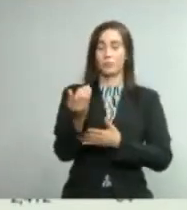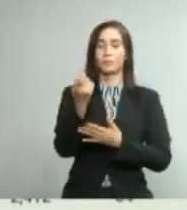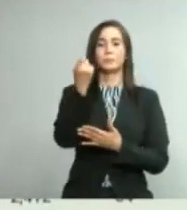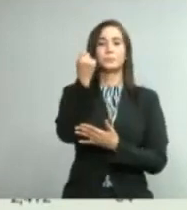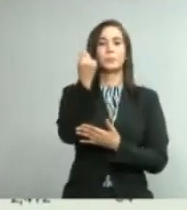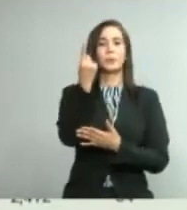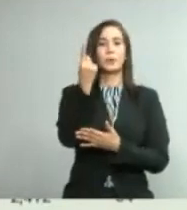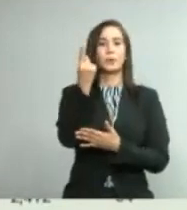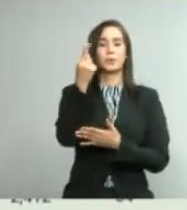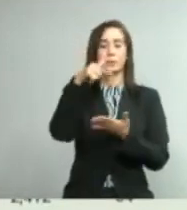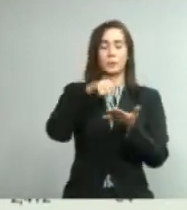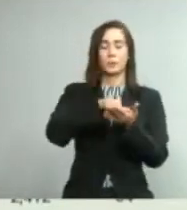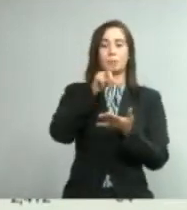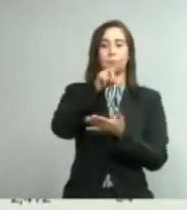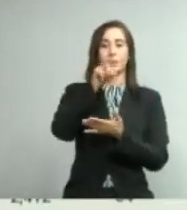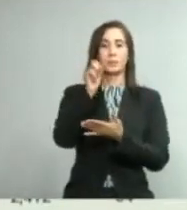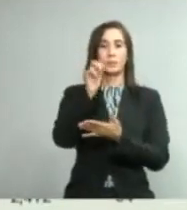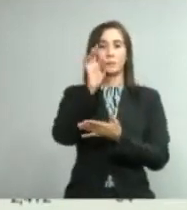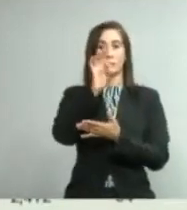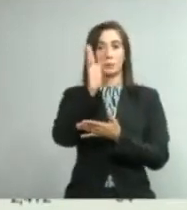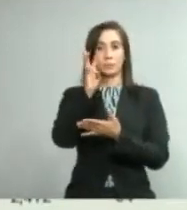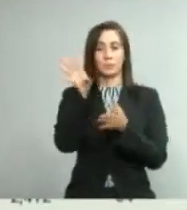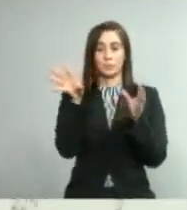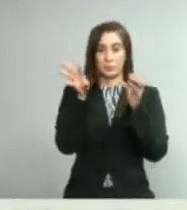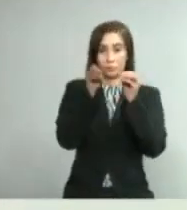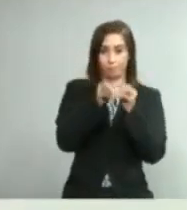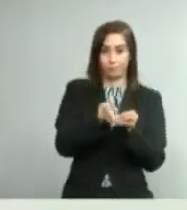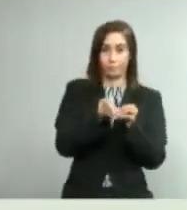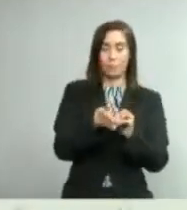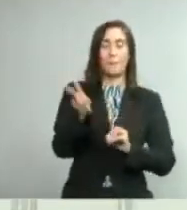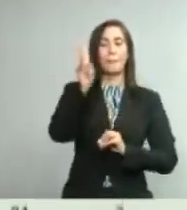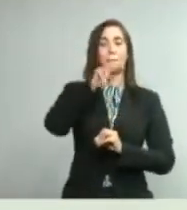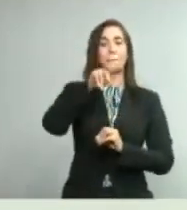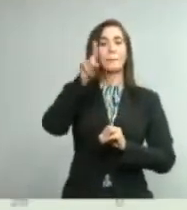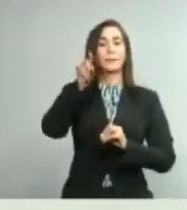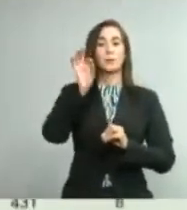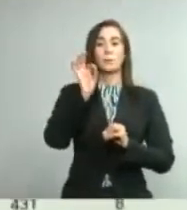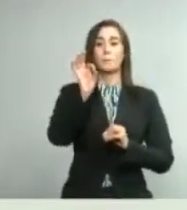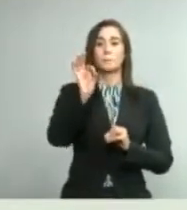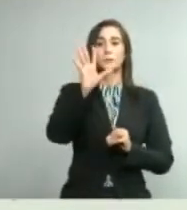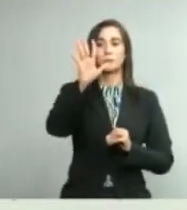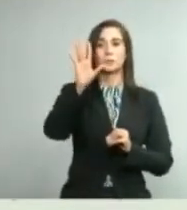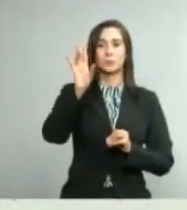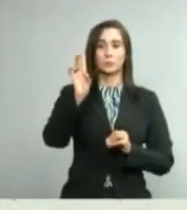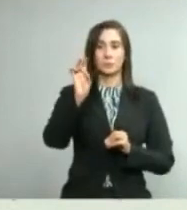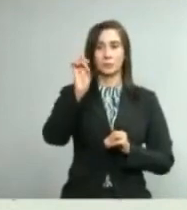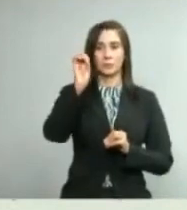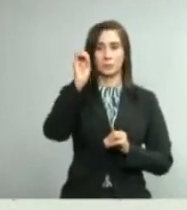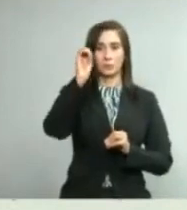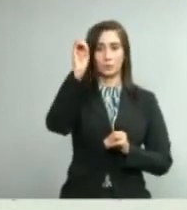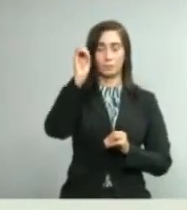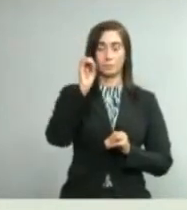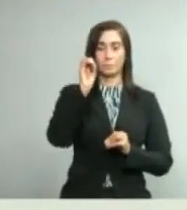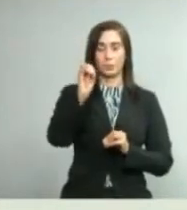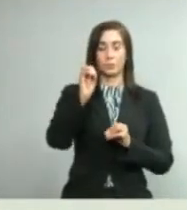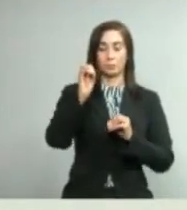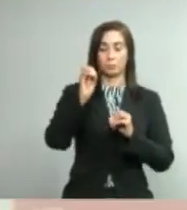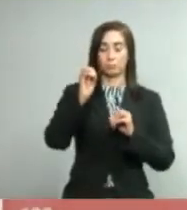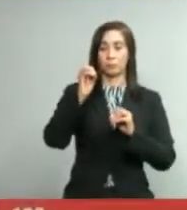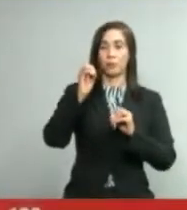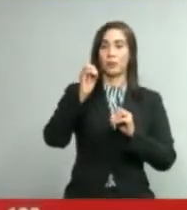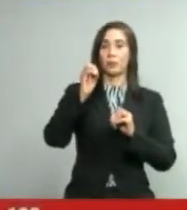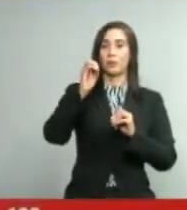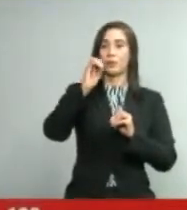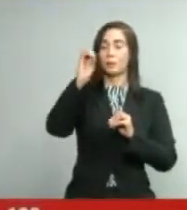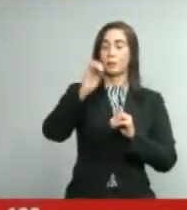,196 acumulados, 21,57% la tasa de